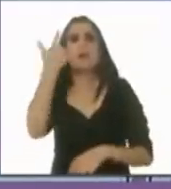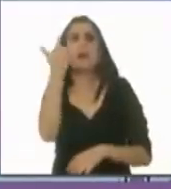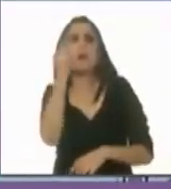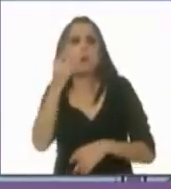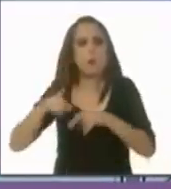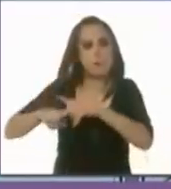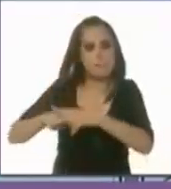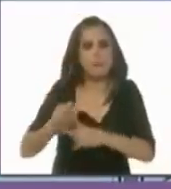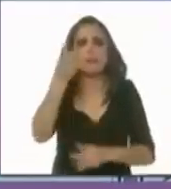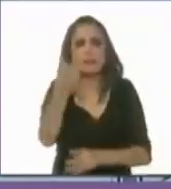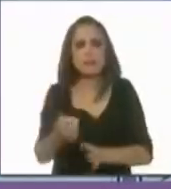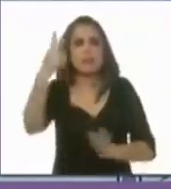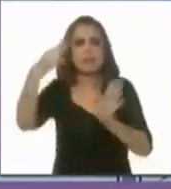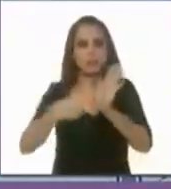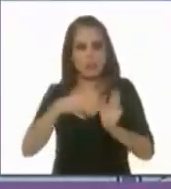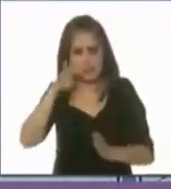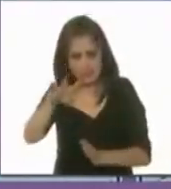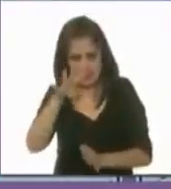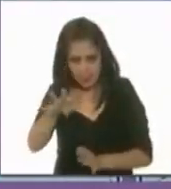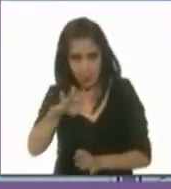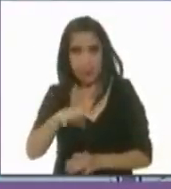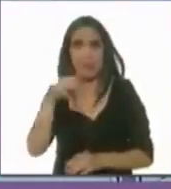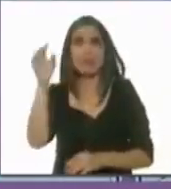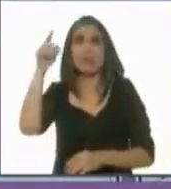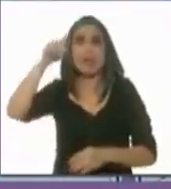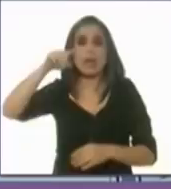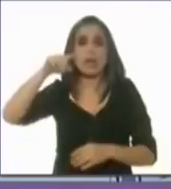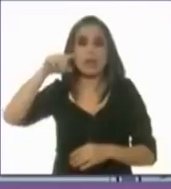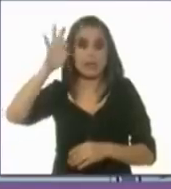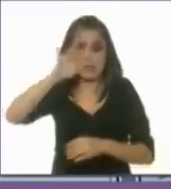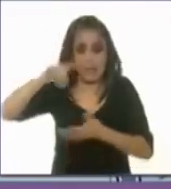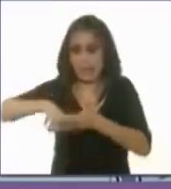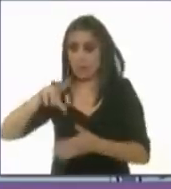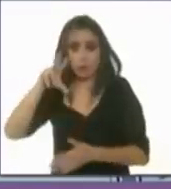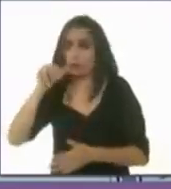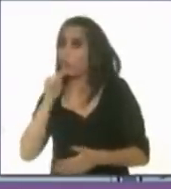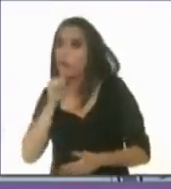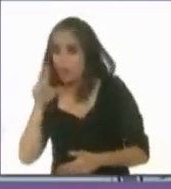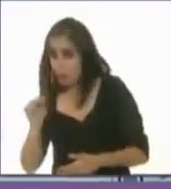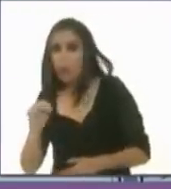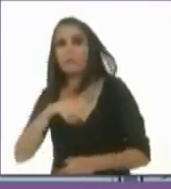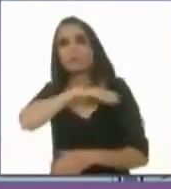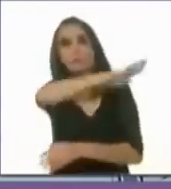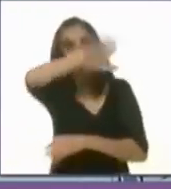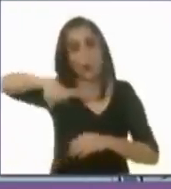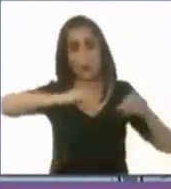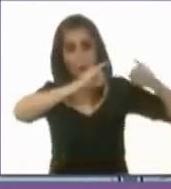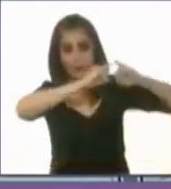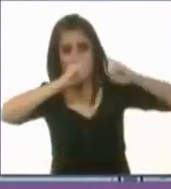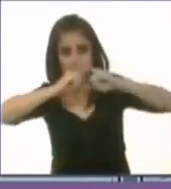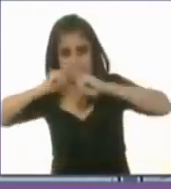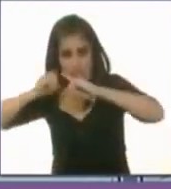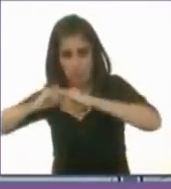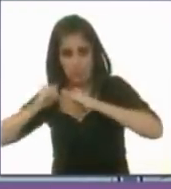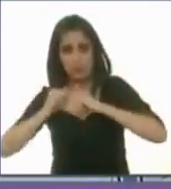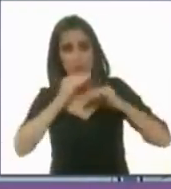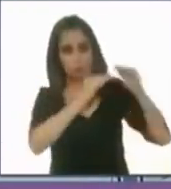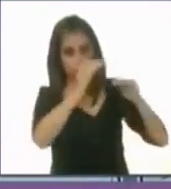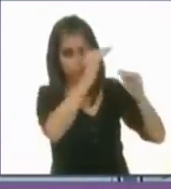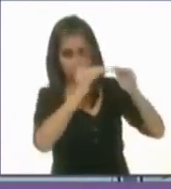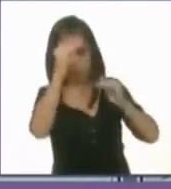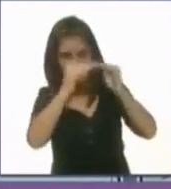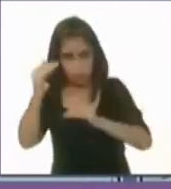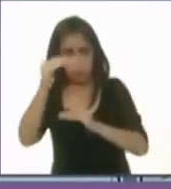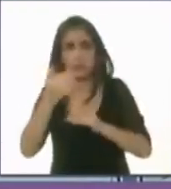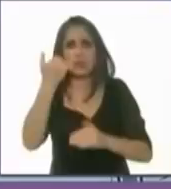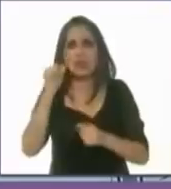del 2019. El tanto no esté disponible, pediré a dos instituciones de enseñanza superior y a